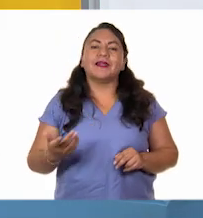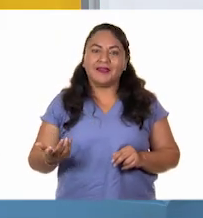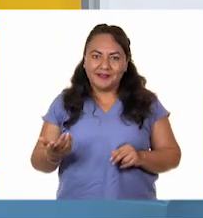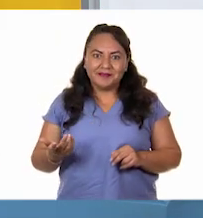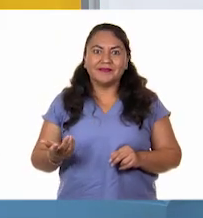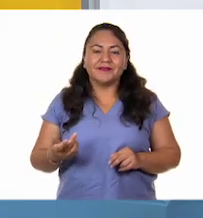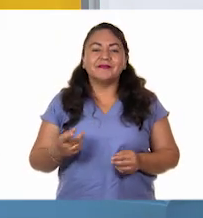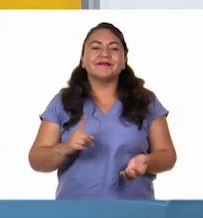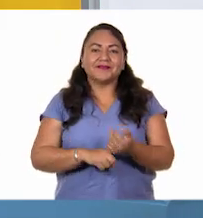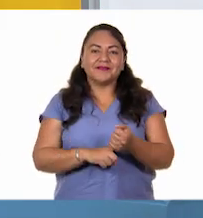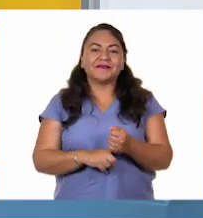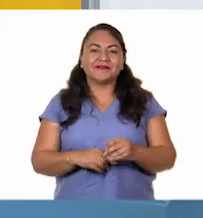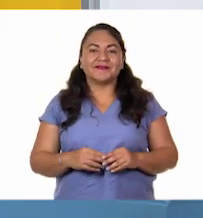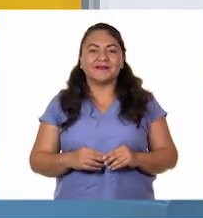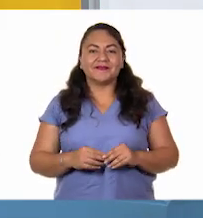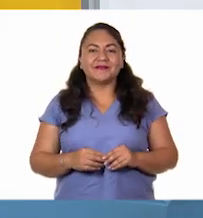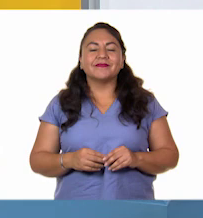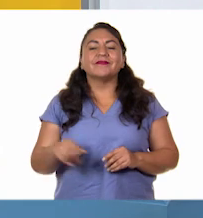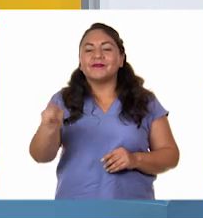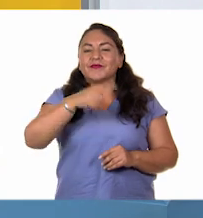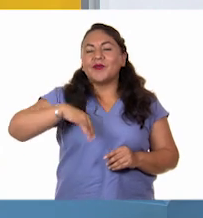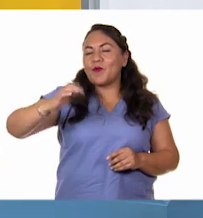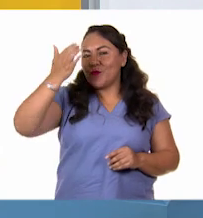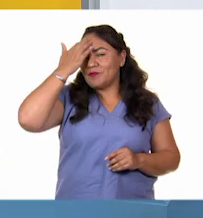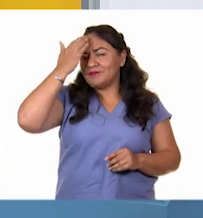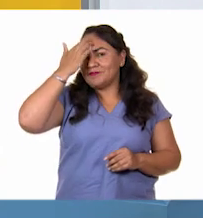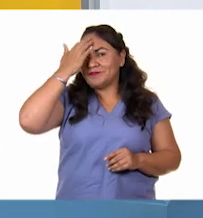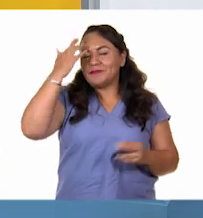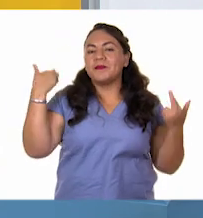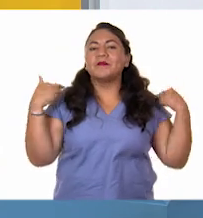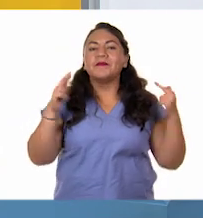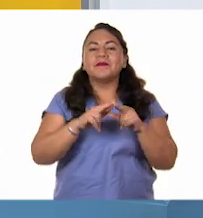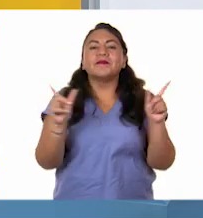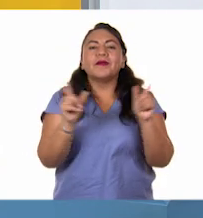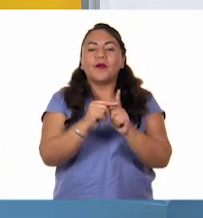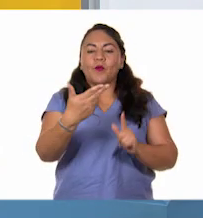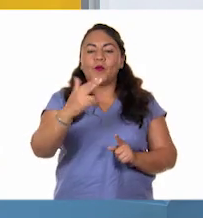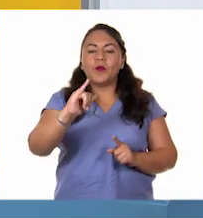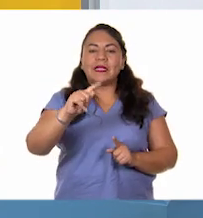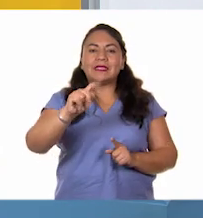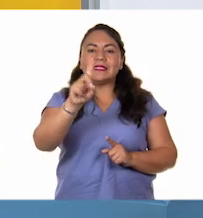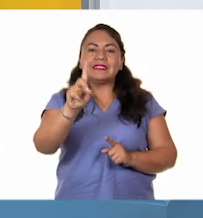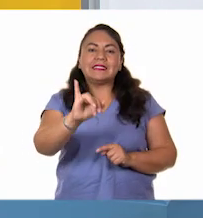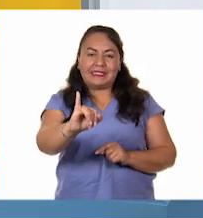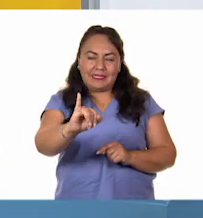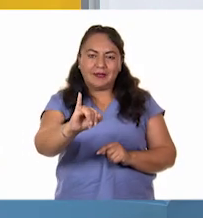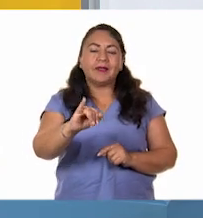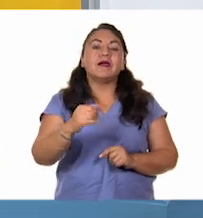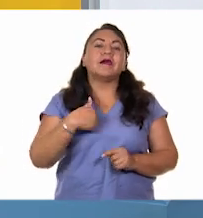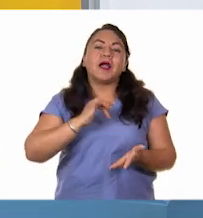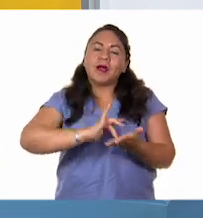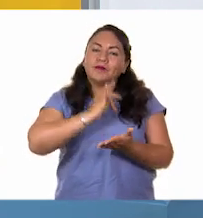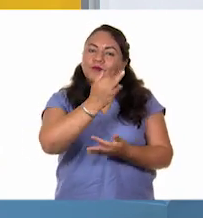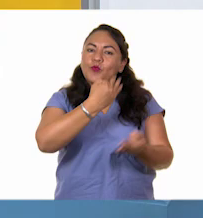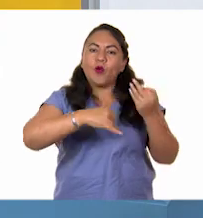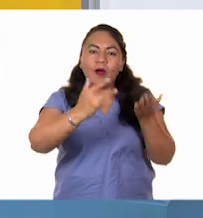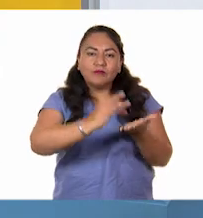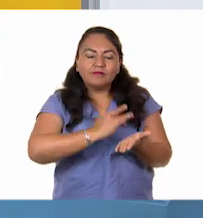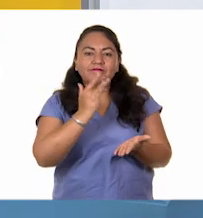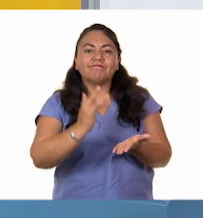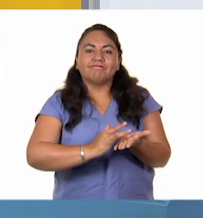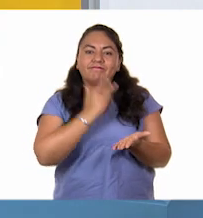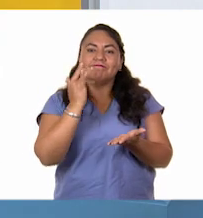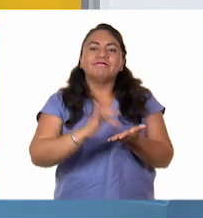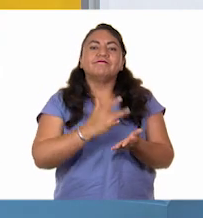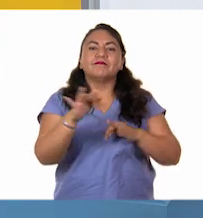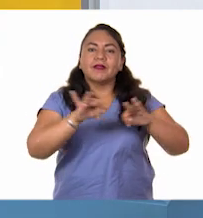apellido es Cíntora. Lo conocemos como el profesor Witsi, a quien de verdad también agradecemos todo su apoyo y todo su